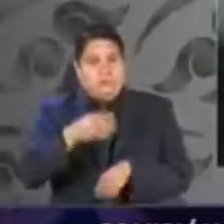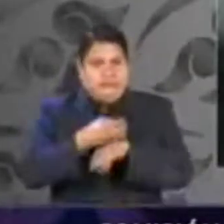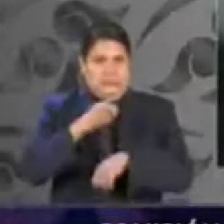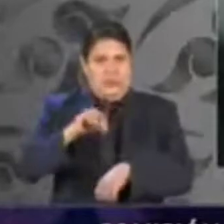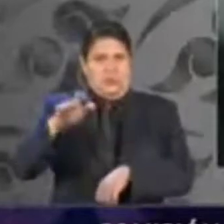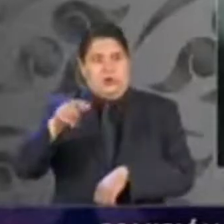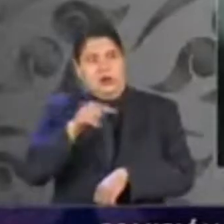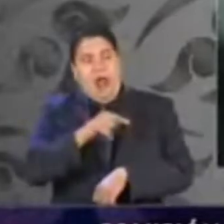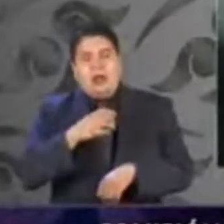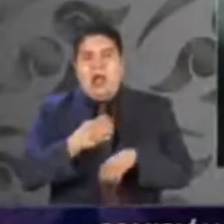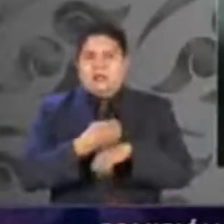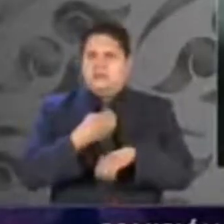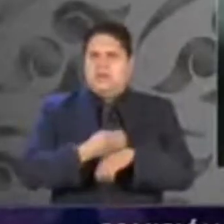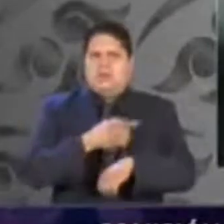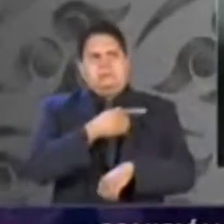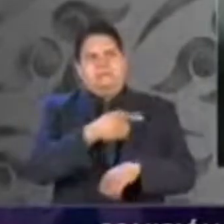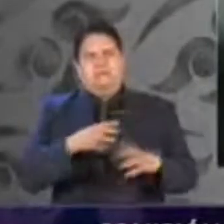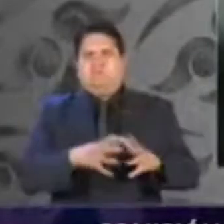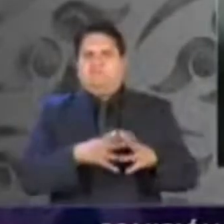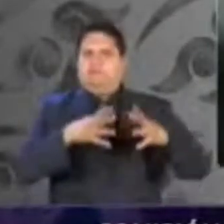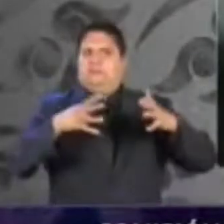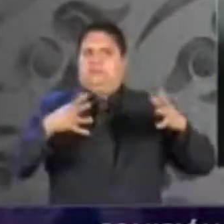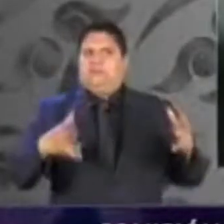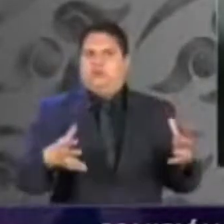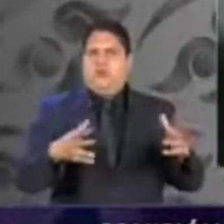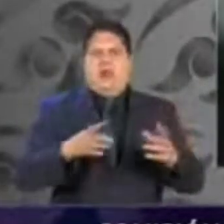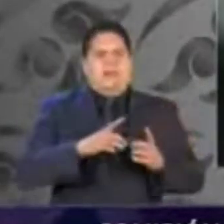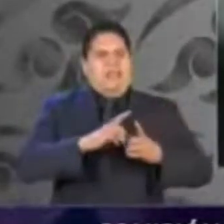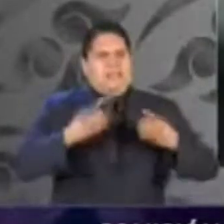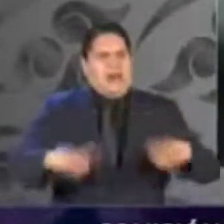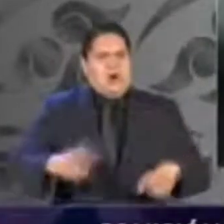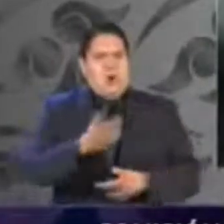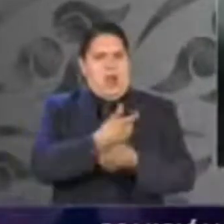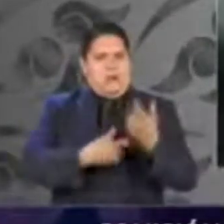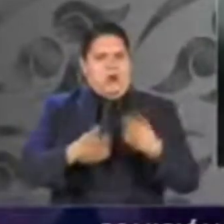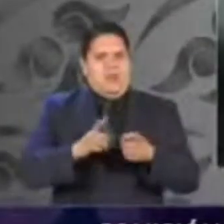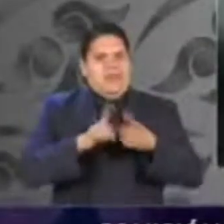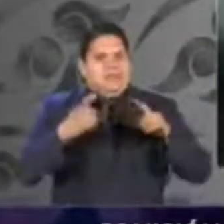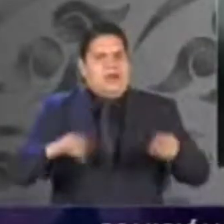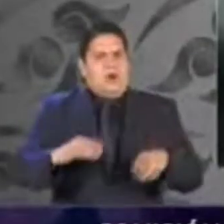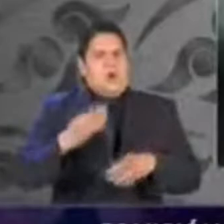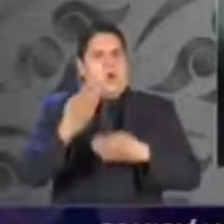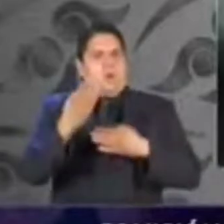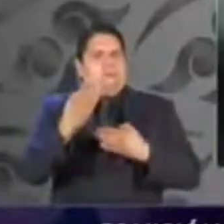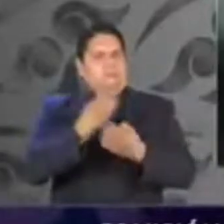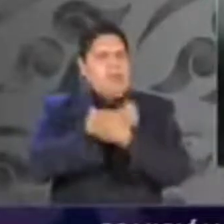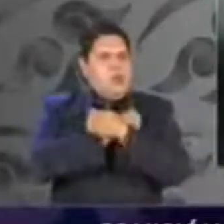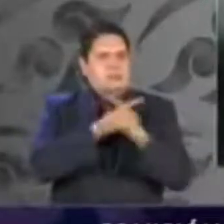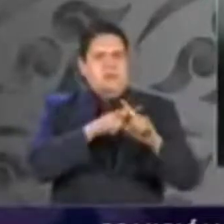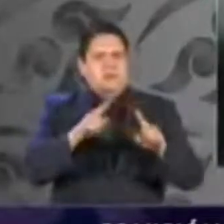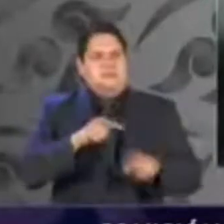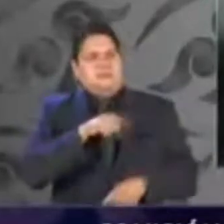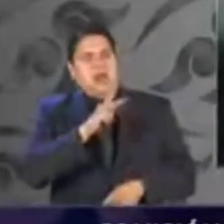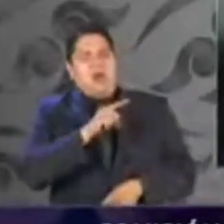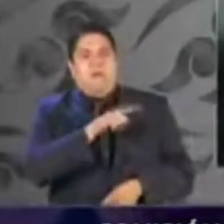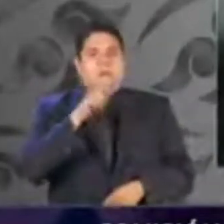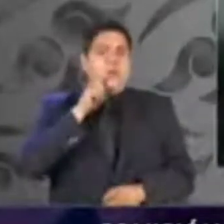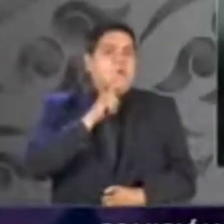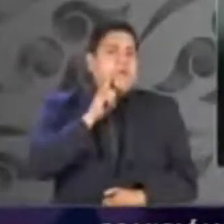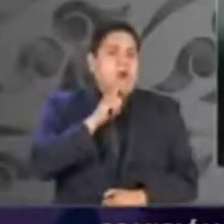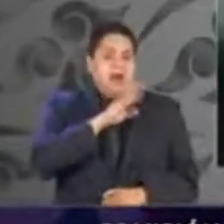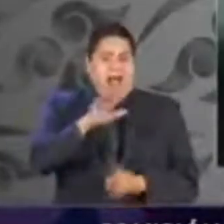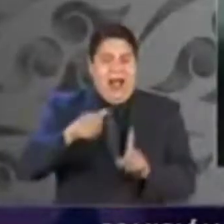de los estados con mayor índice de desarrollo económico y educativo, sus mujeres no se encuentran